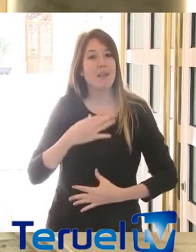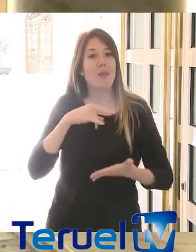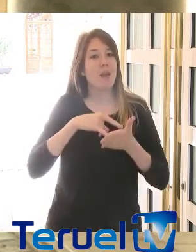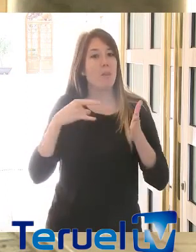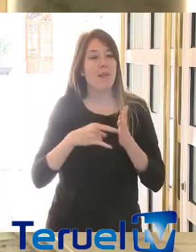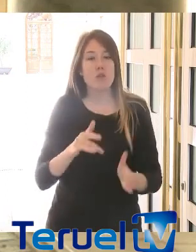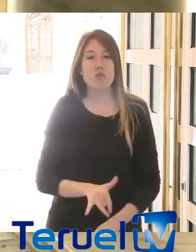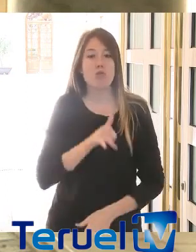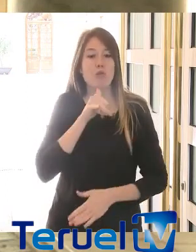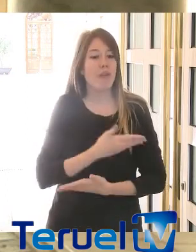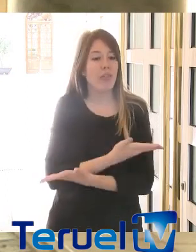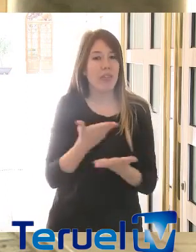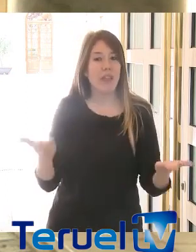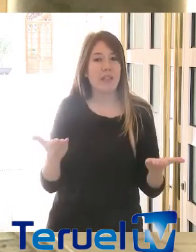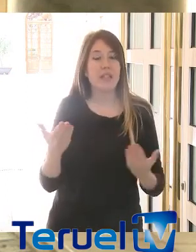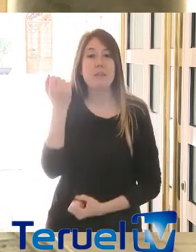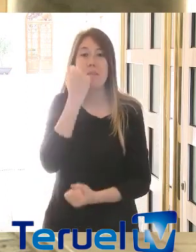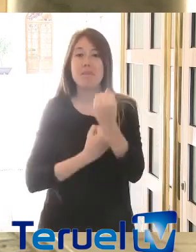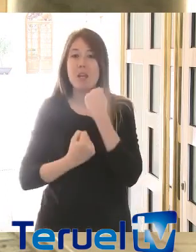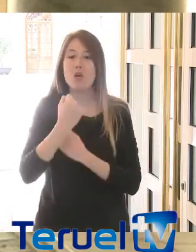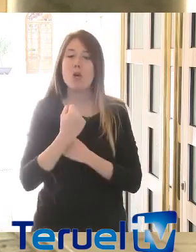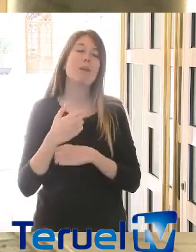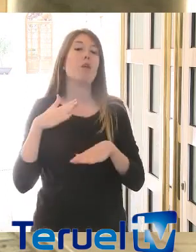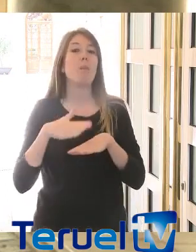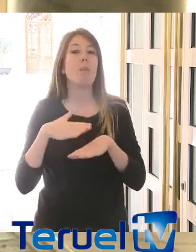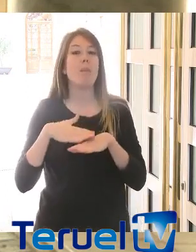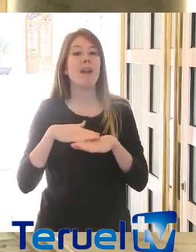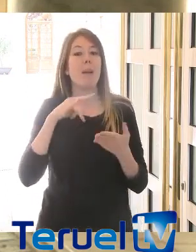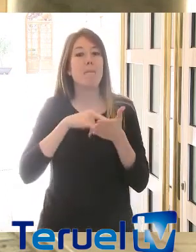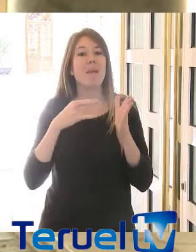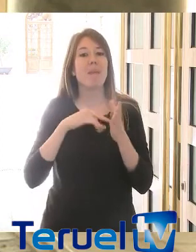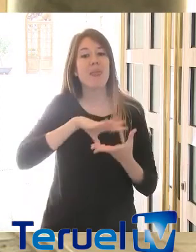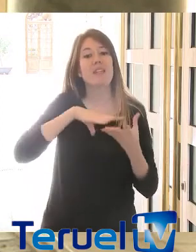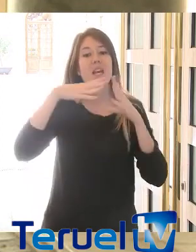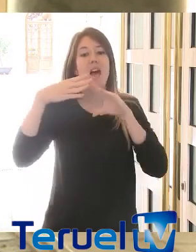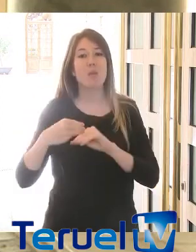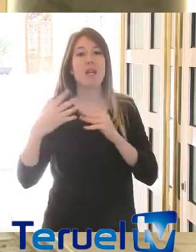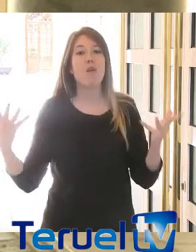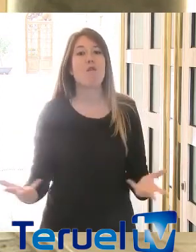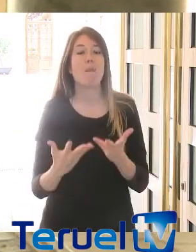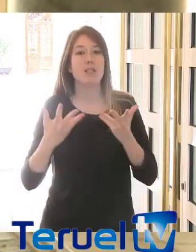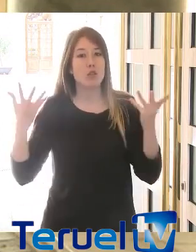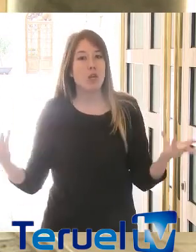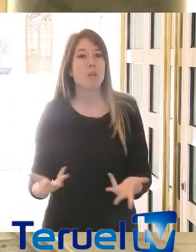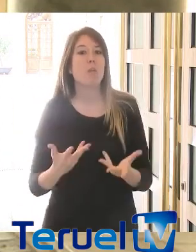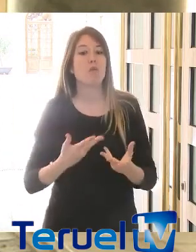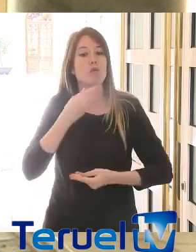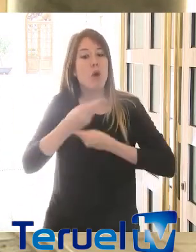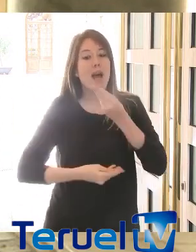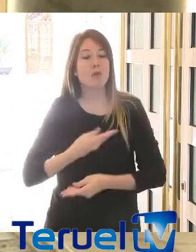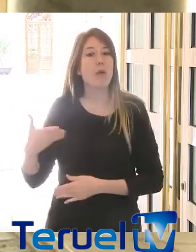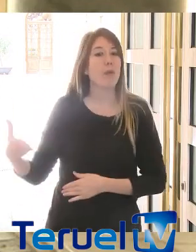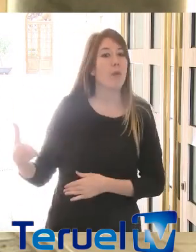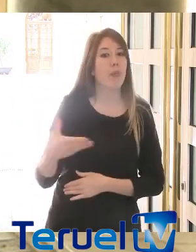suficientes, en lo económico, para adoptar medidas de fomento y de impulso de la actuación de todo nuestro